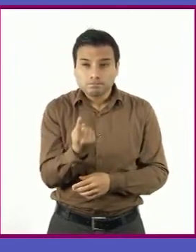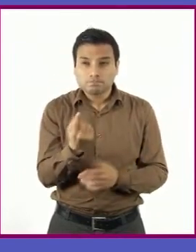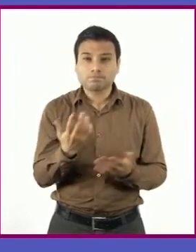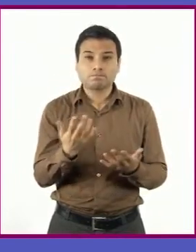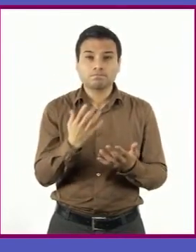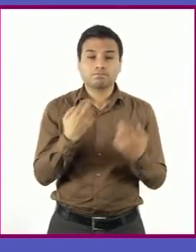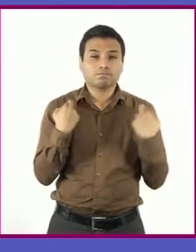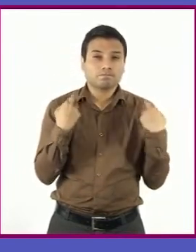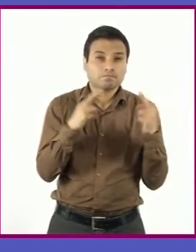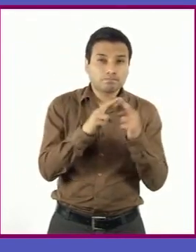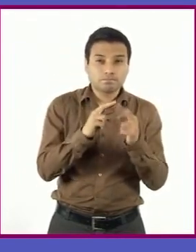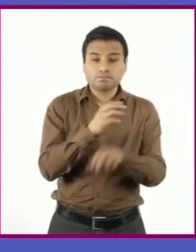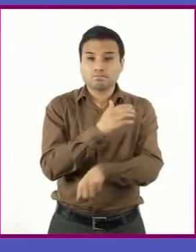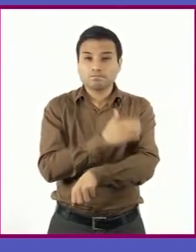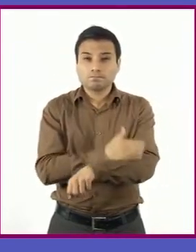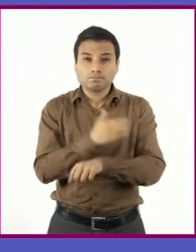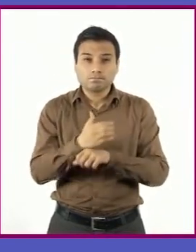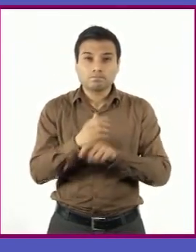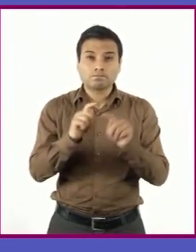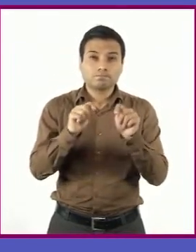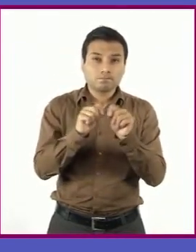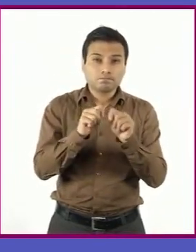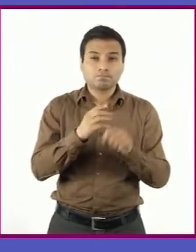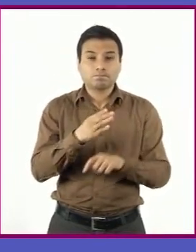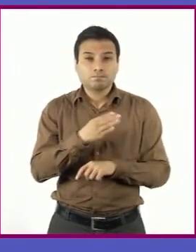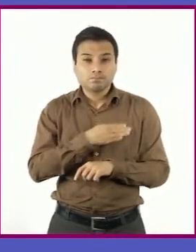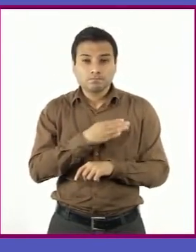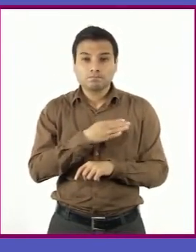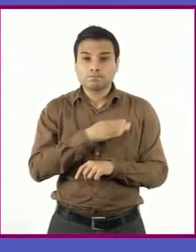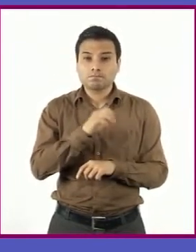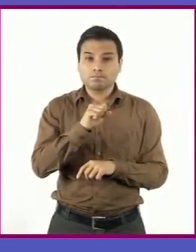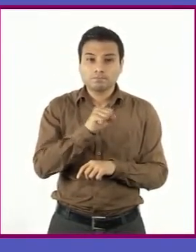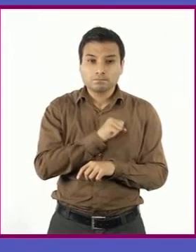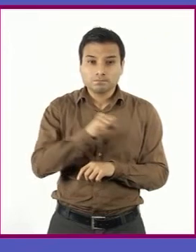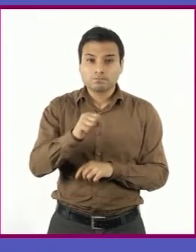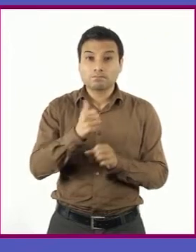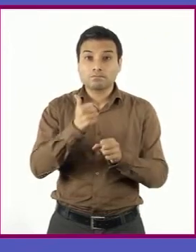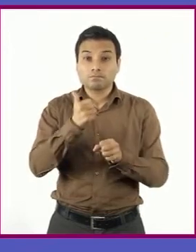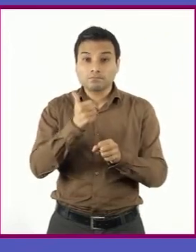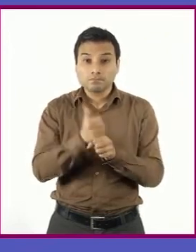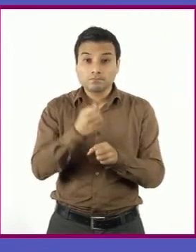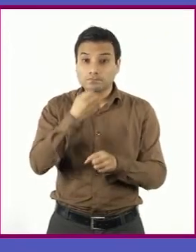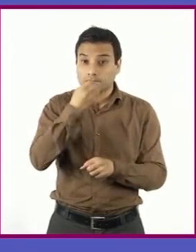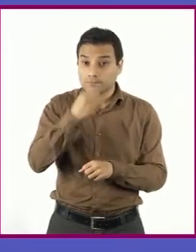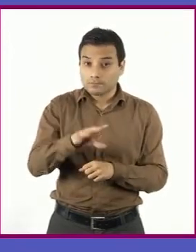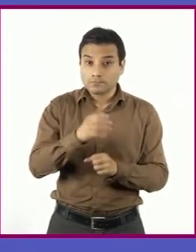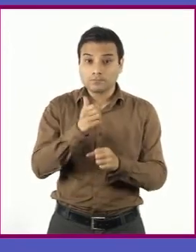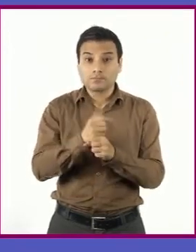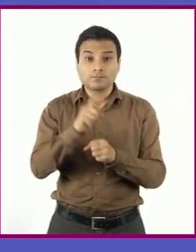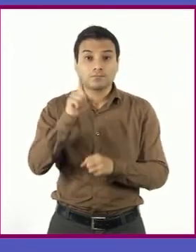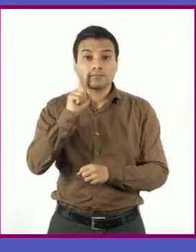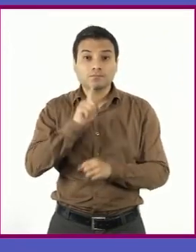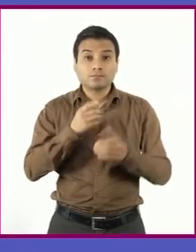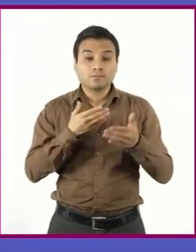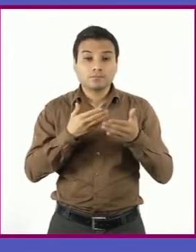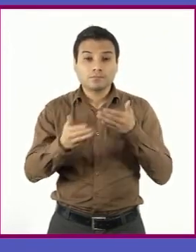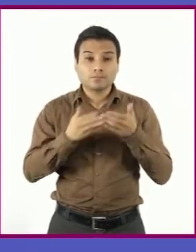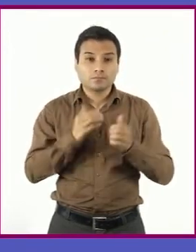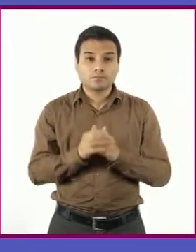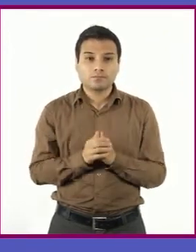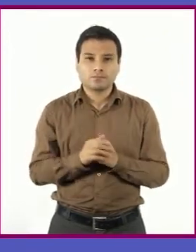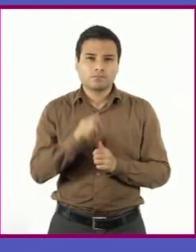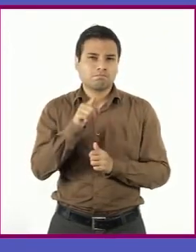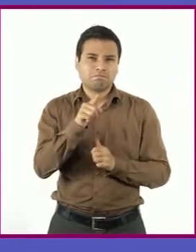sus compañeros, sus amistades, sus tíos buenos, sus tíos malvados, su abuelita maravillosa y la abuela moderna, o como ustedes